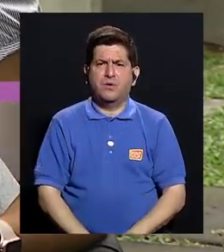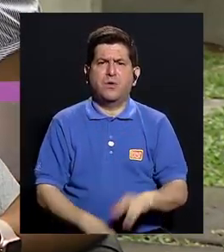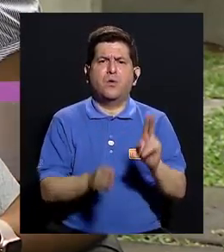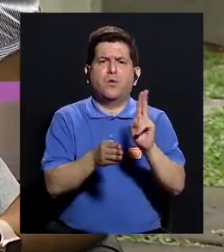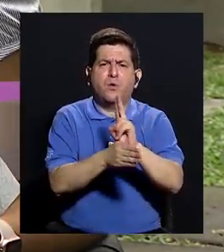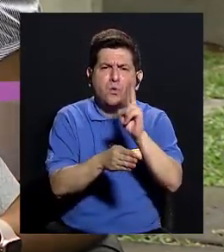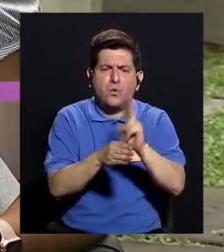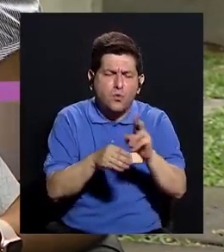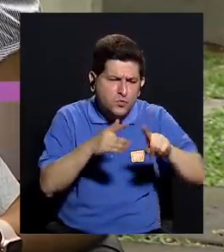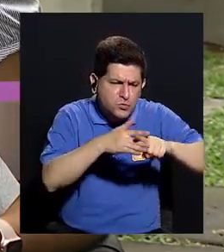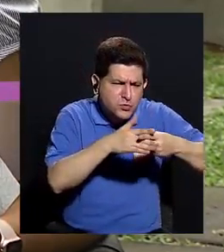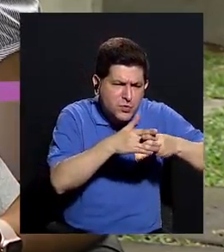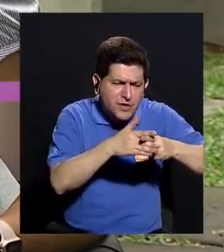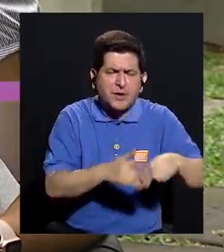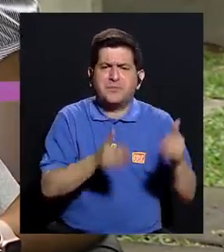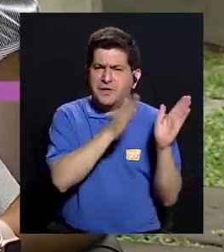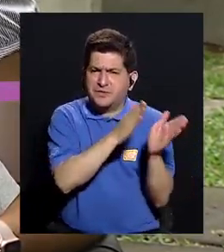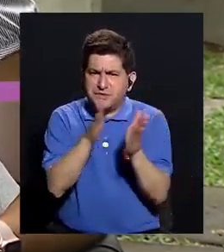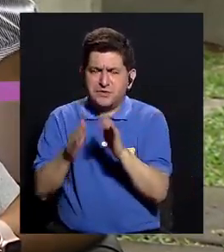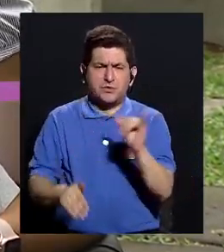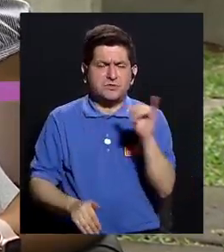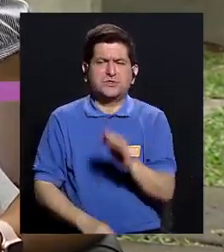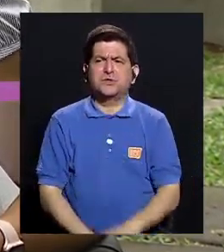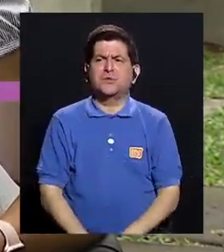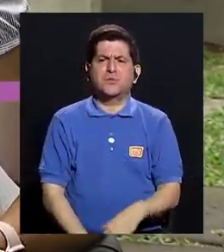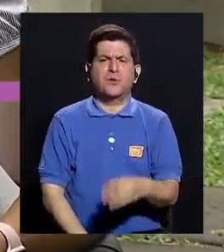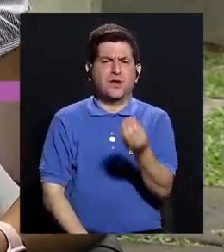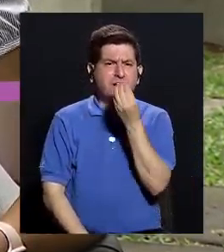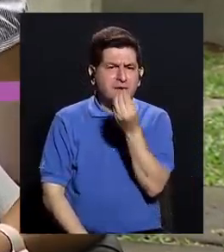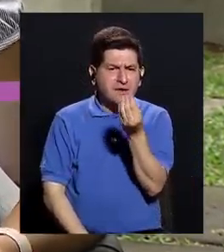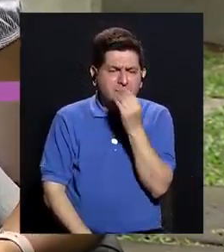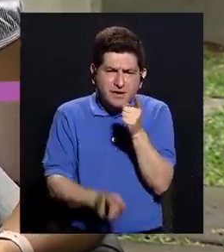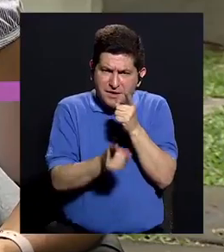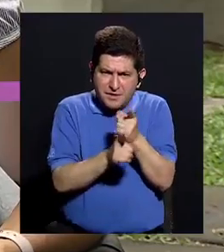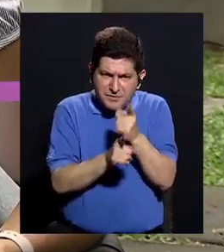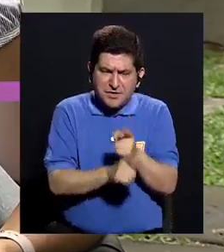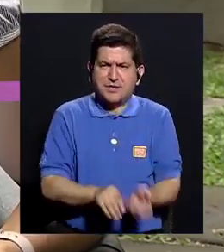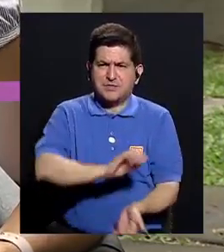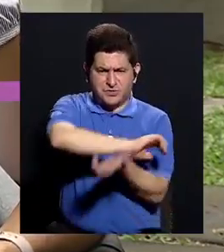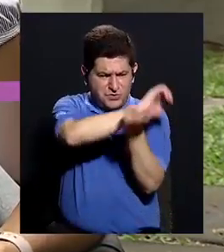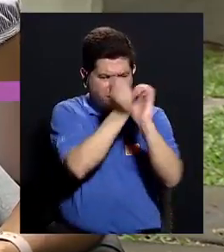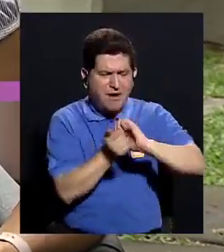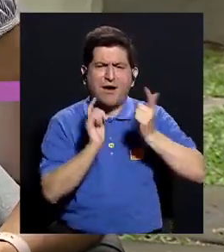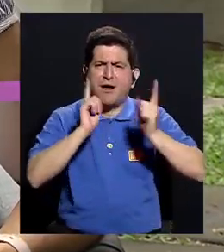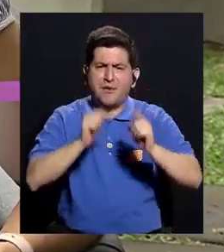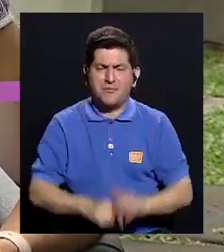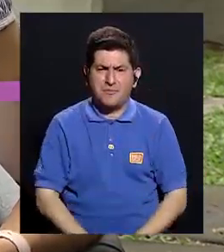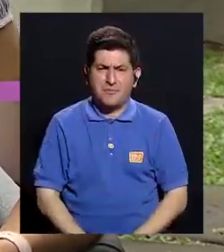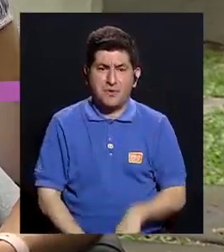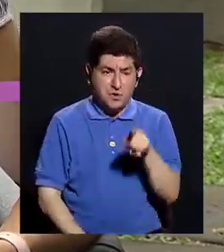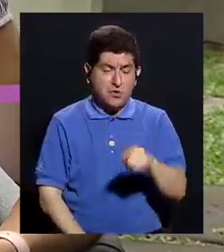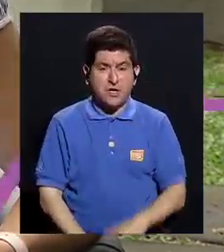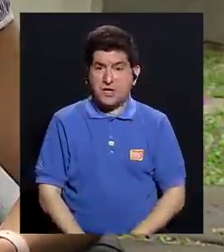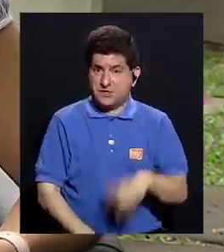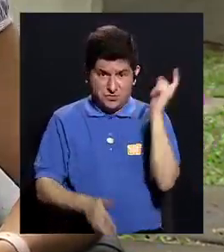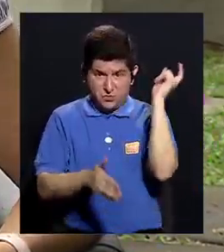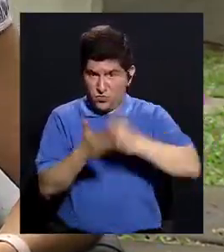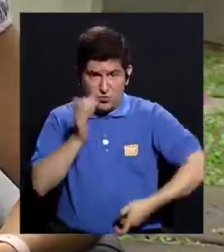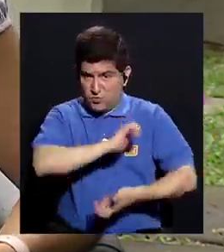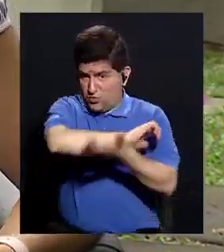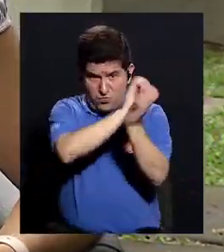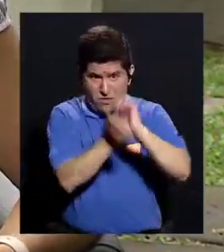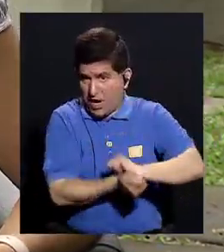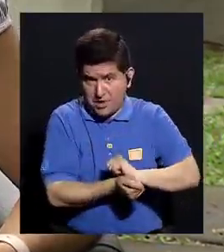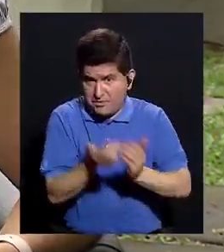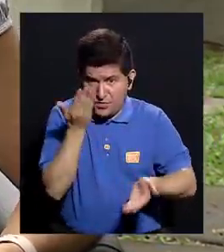digamos, de utensilios y de la preparación y en términos de dieta propiamente, ¿qué cambios tenemos que hacer? Y si estos cambios son abruptos,